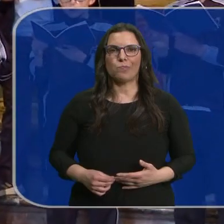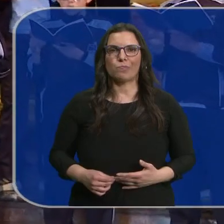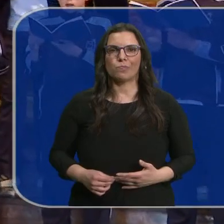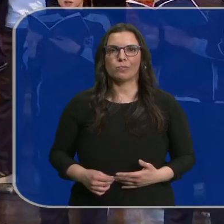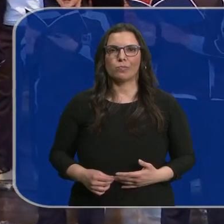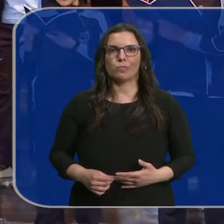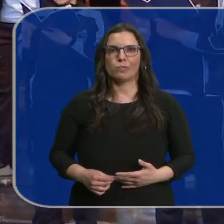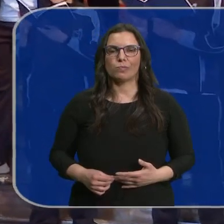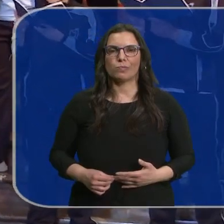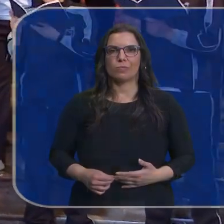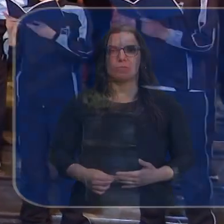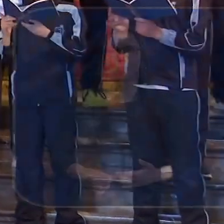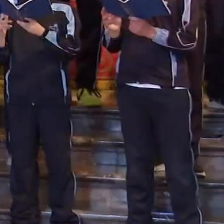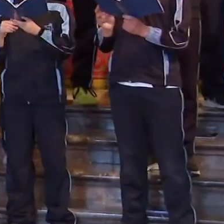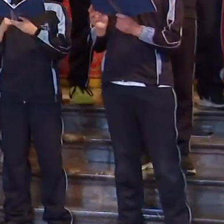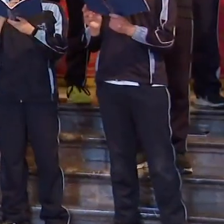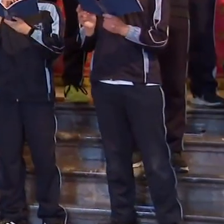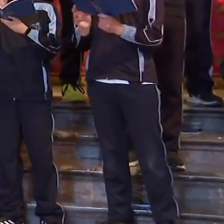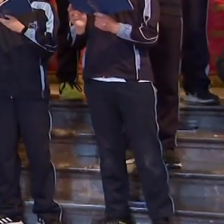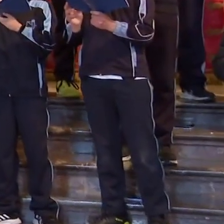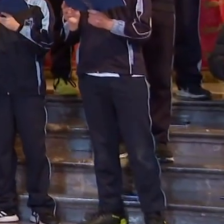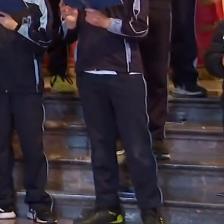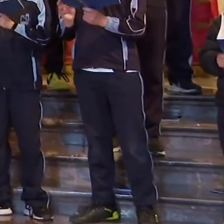Adiós. Adiós. Adiós.